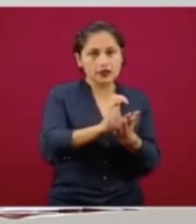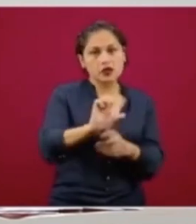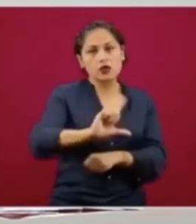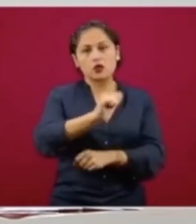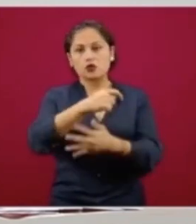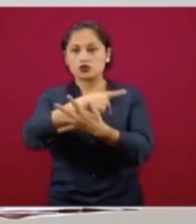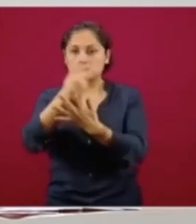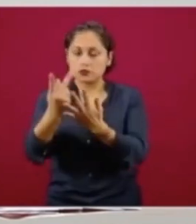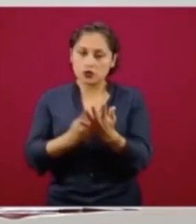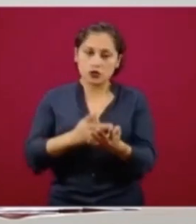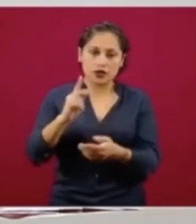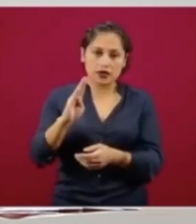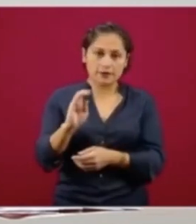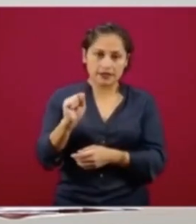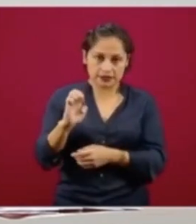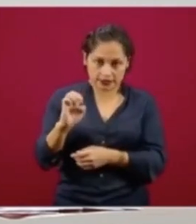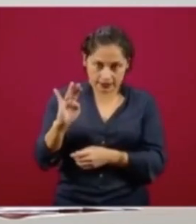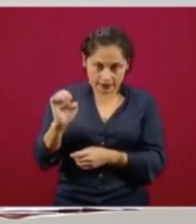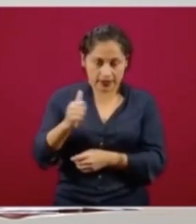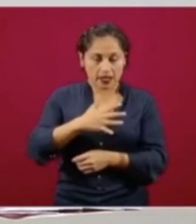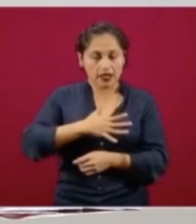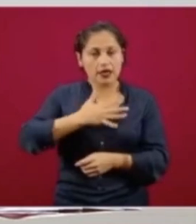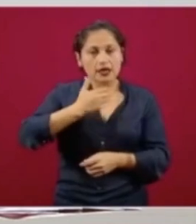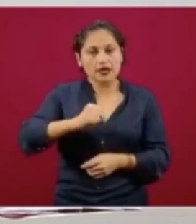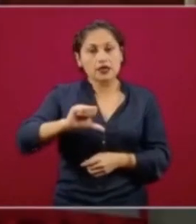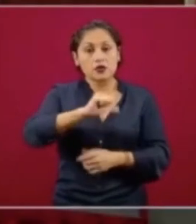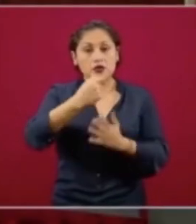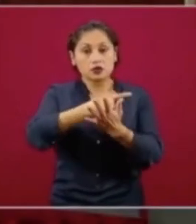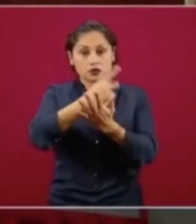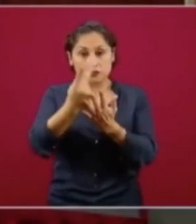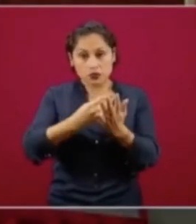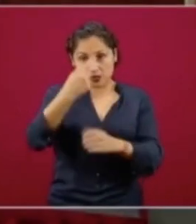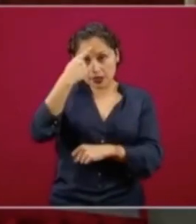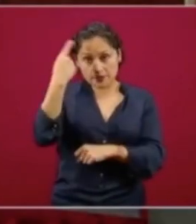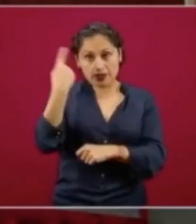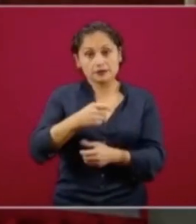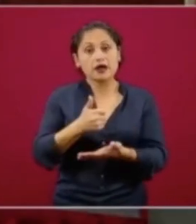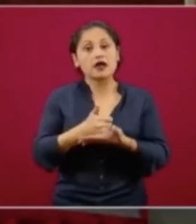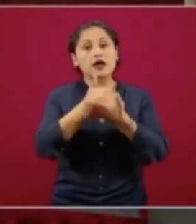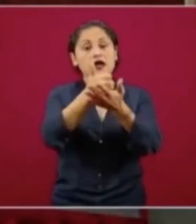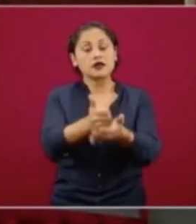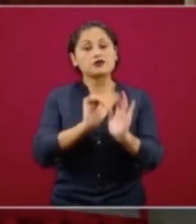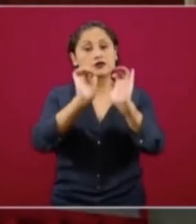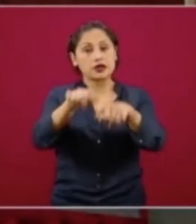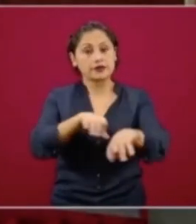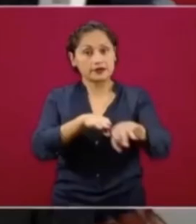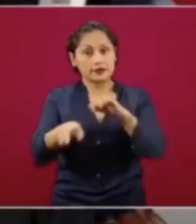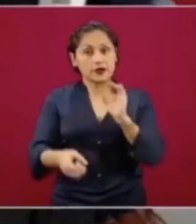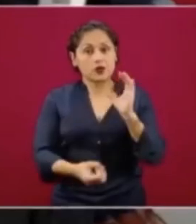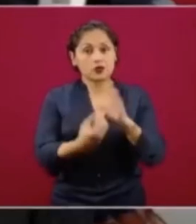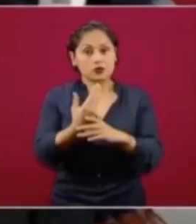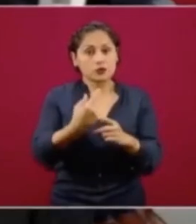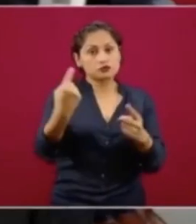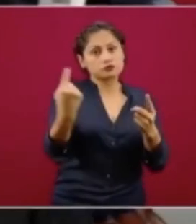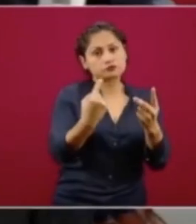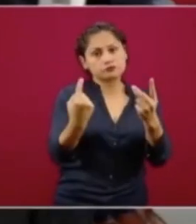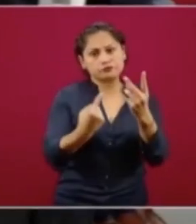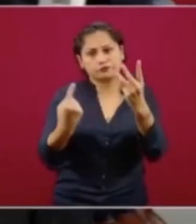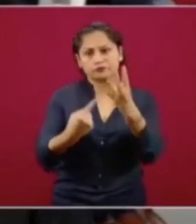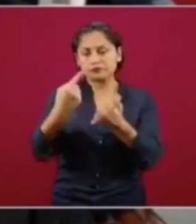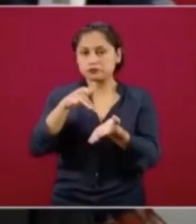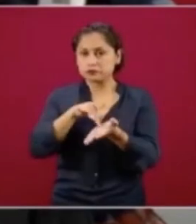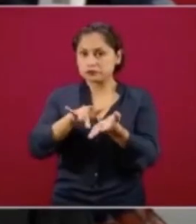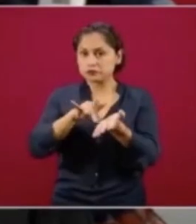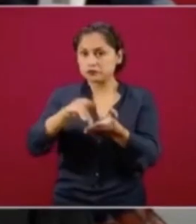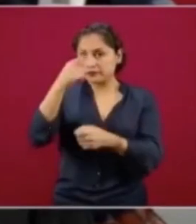los programas de infraestructura para poder generar empleos, son el proyecto de reactivación. A diferencia de